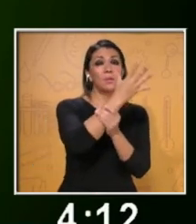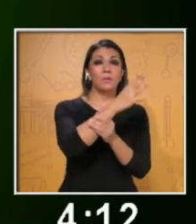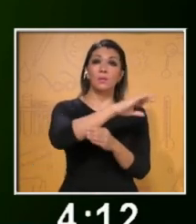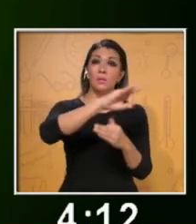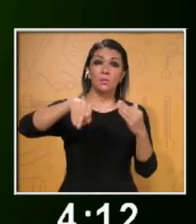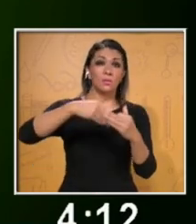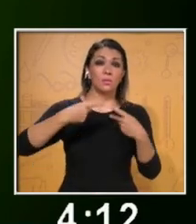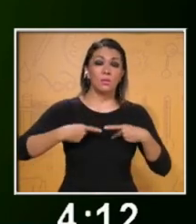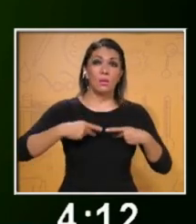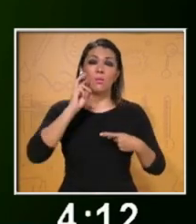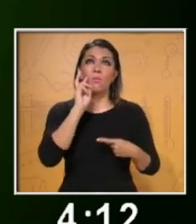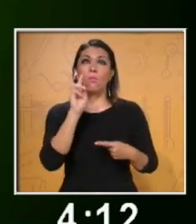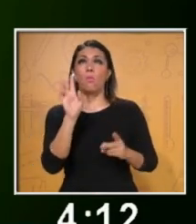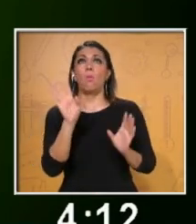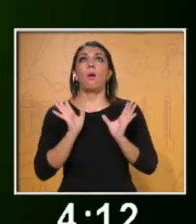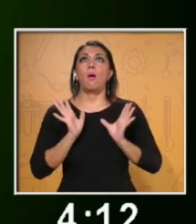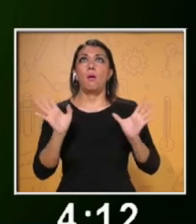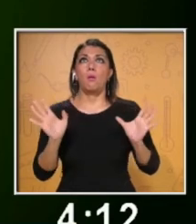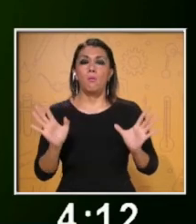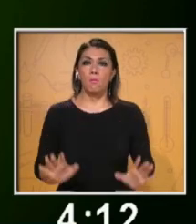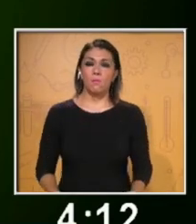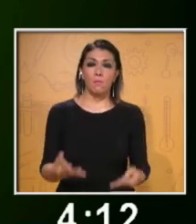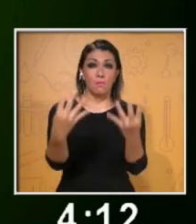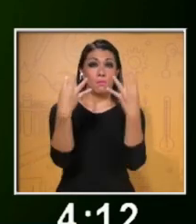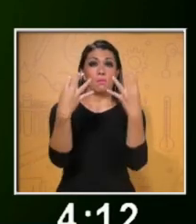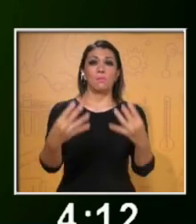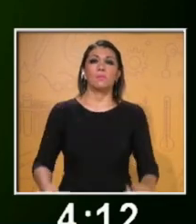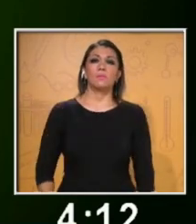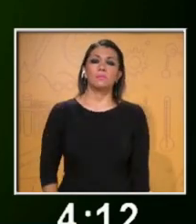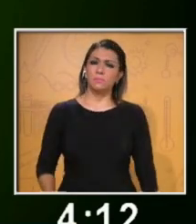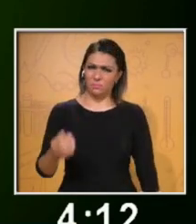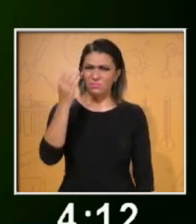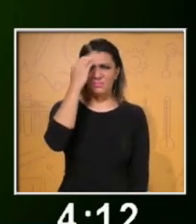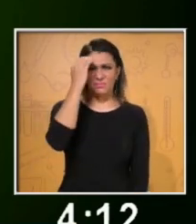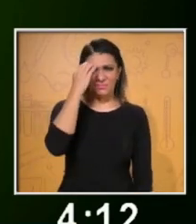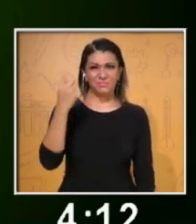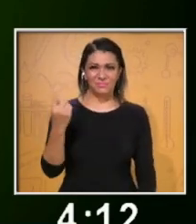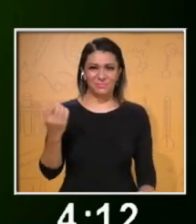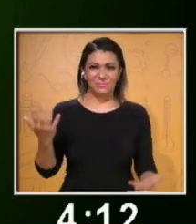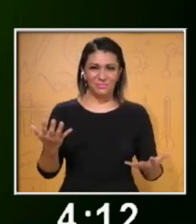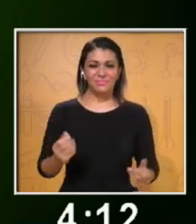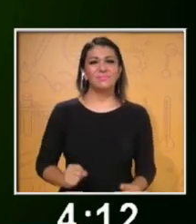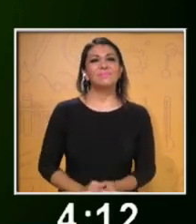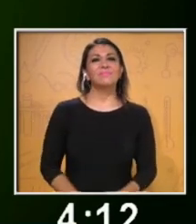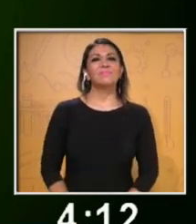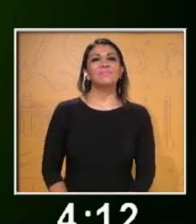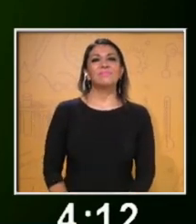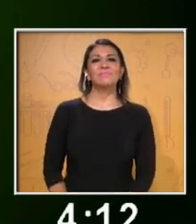la atención del auditorio. ¿Conoces lo que hay que hacer para exponer? Comenzamos.